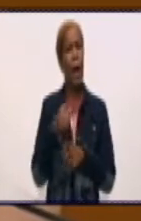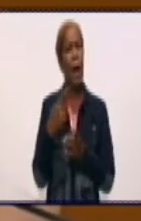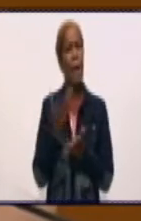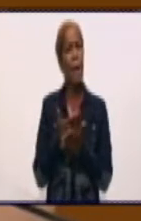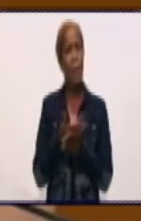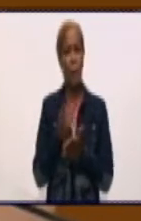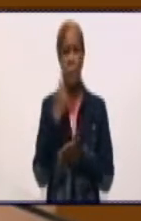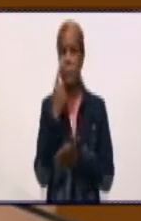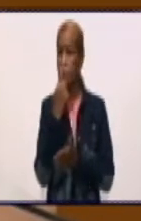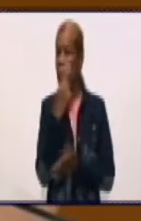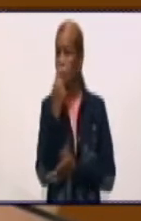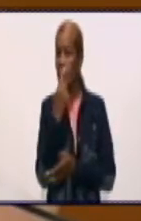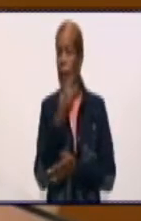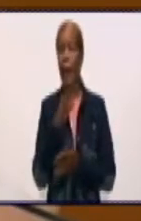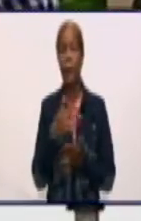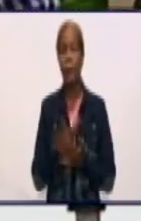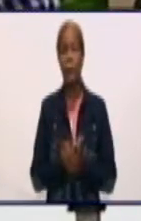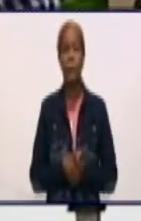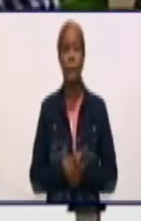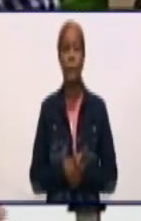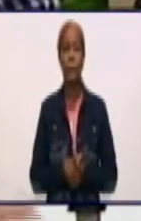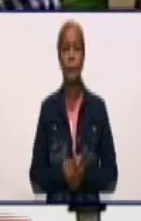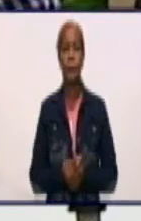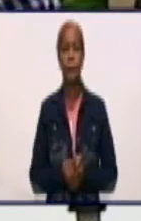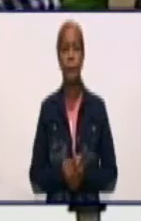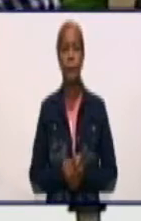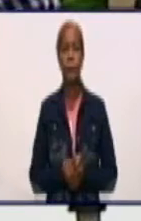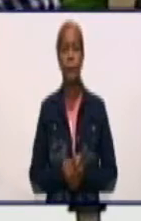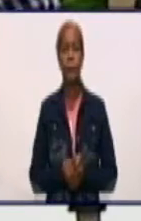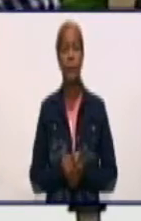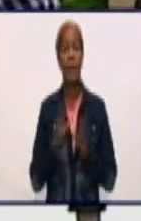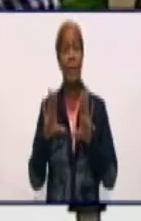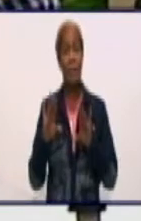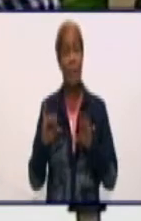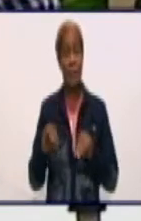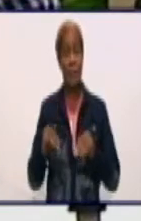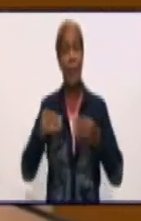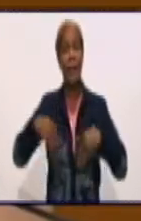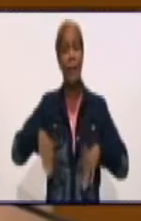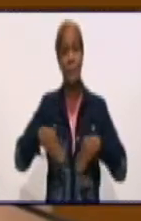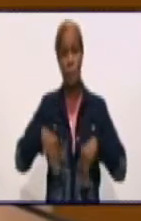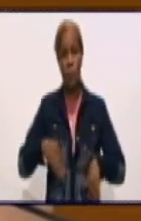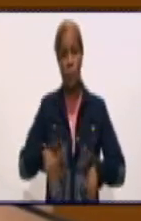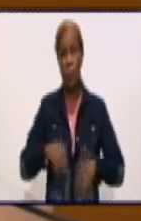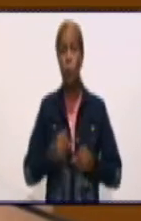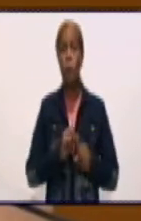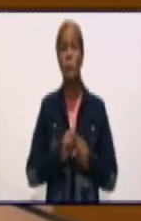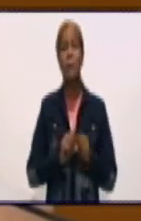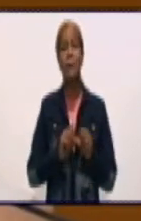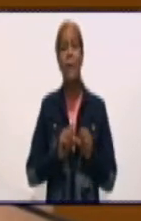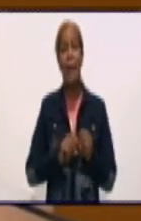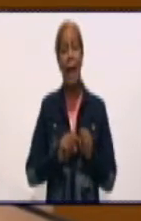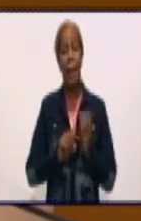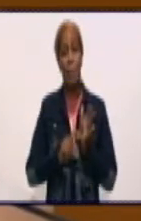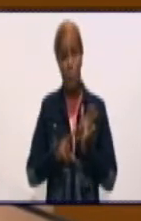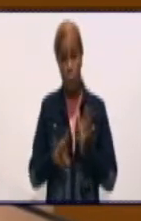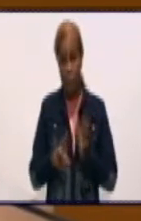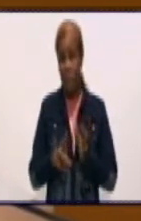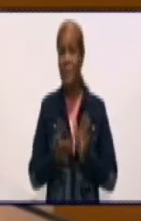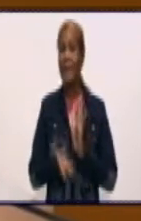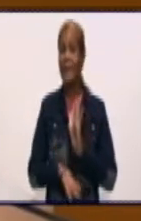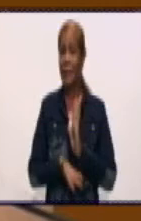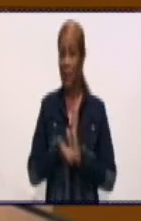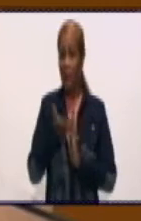horas, cifra que continúa en ascenso. Es decir, que la situación hoy de la provincia es de alta complejidad epidemiológica.